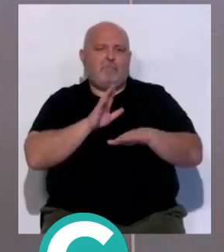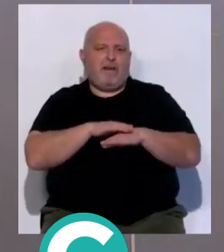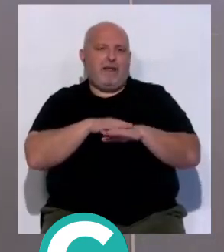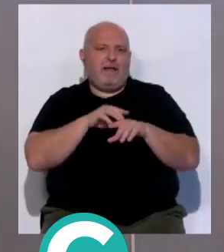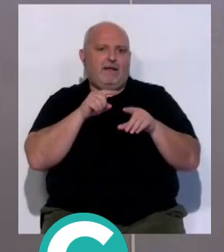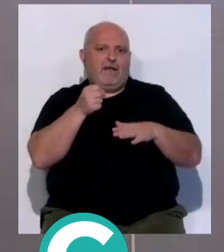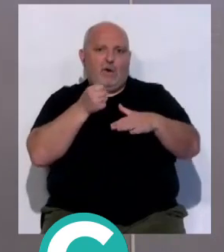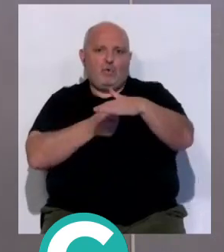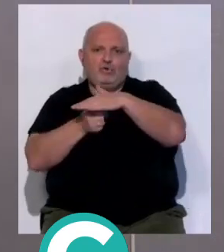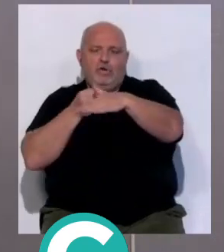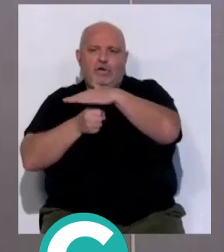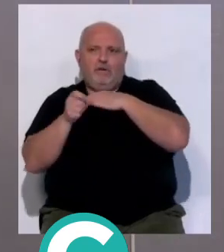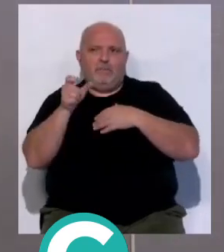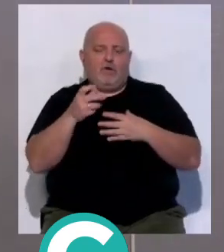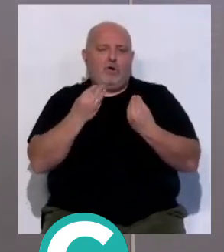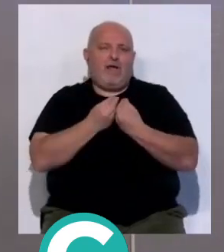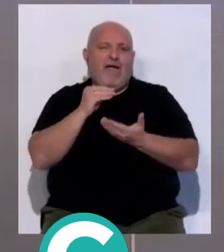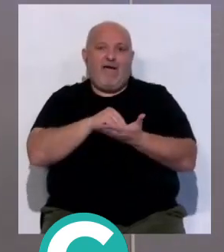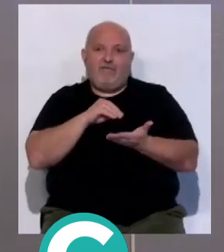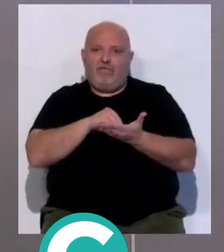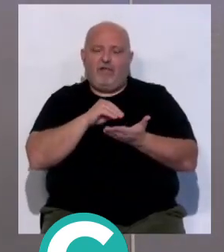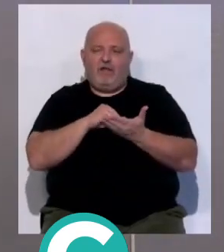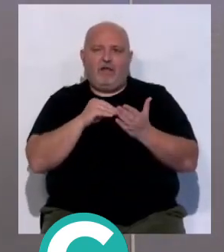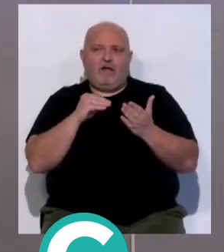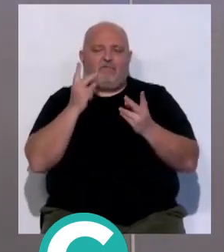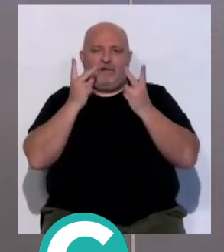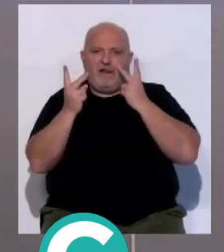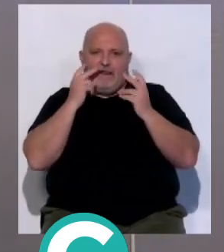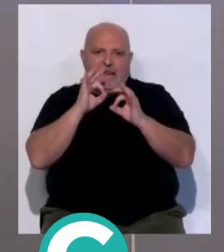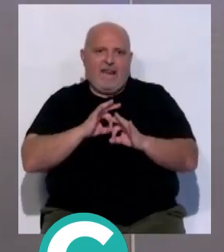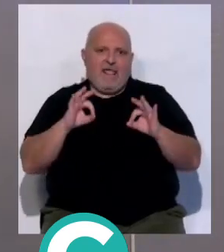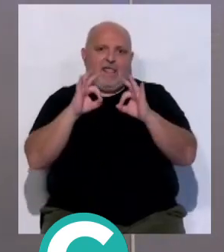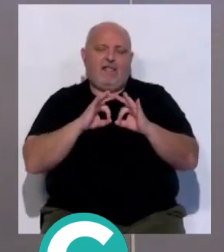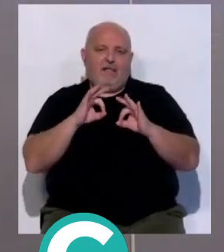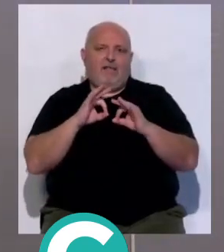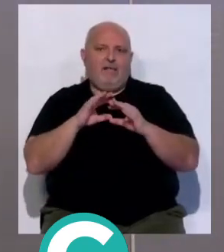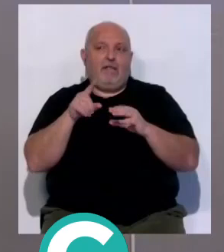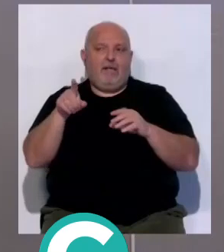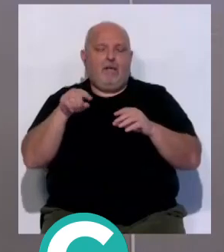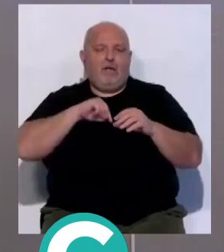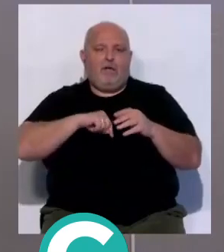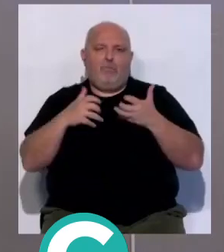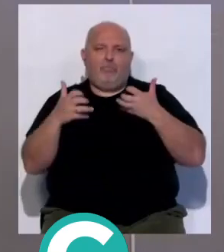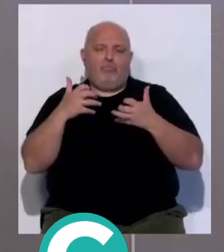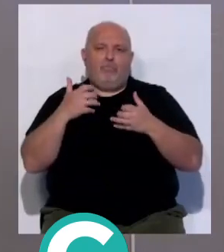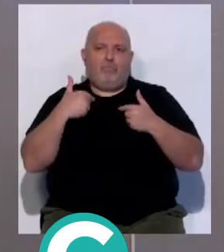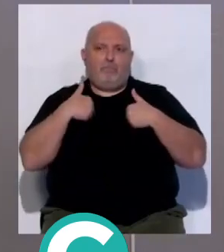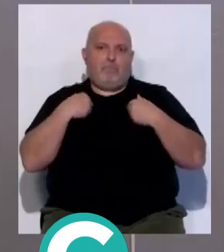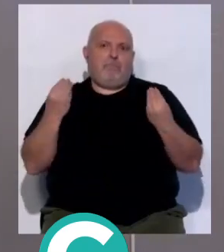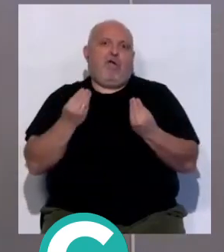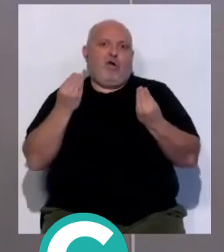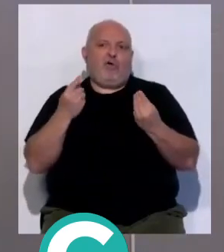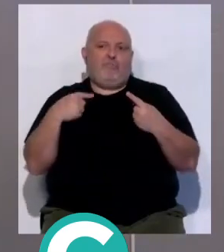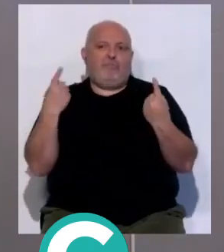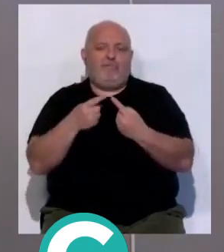la inclusión de las personas que muchas veces no tenían esa visibilidad y se la pasan. Ellos, espectacular. Nosotros, mejores que ellos